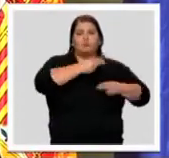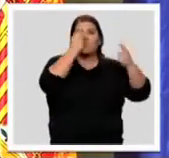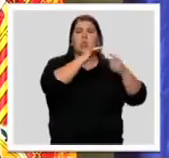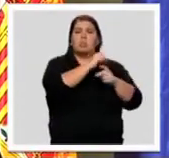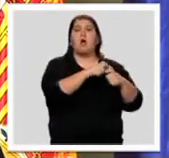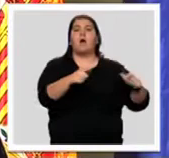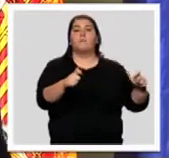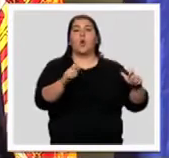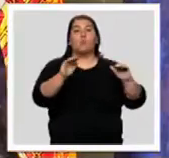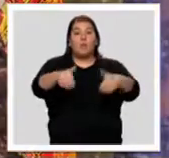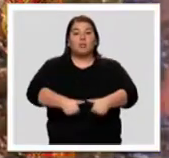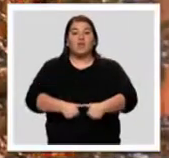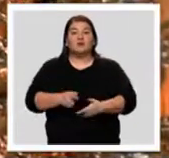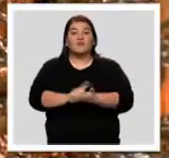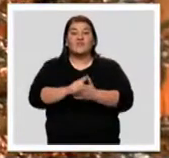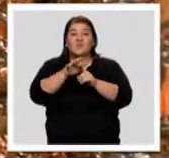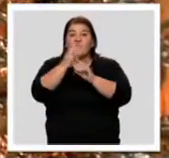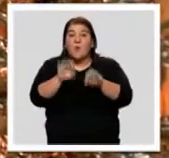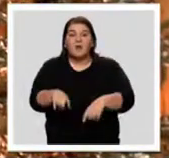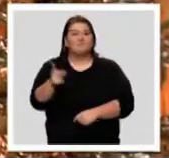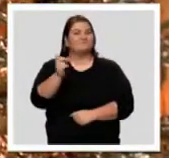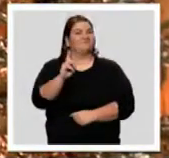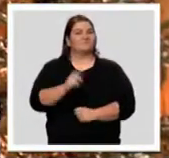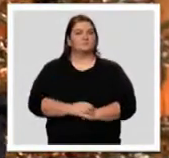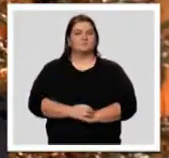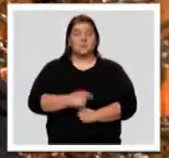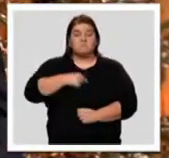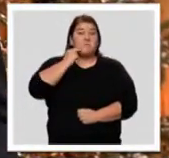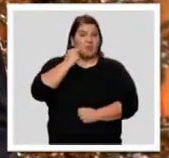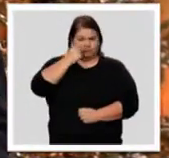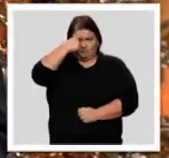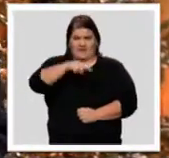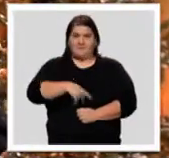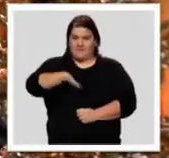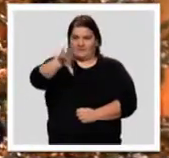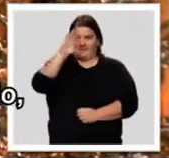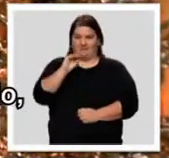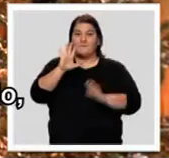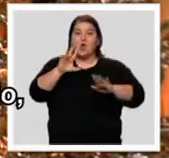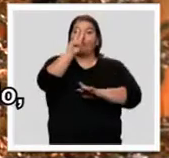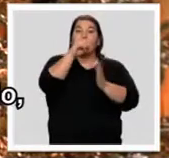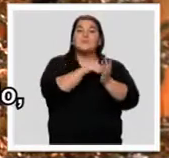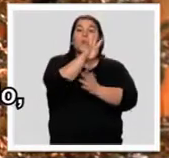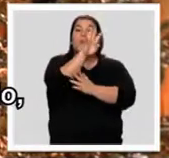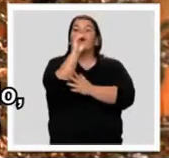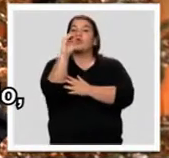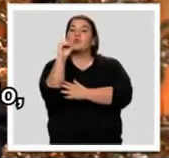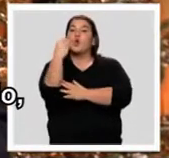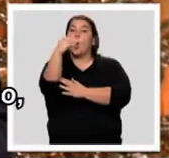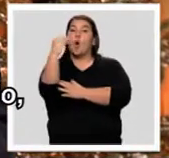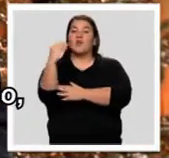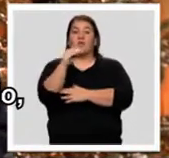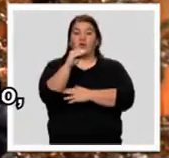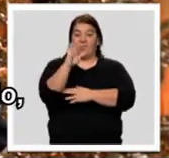ya no volverán. Tenemos miedo, lo sé, y lo entiendo. Pero hoy 2.400 jóvenes que